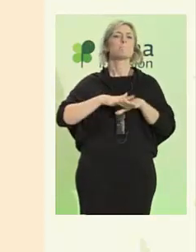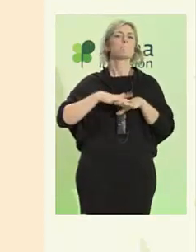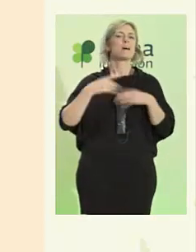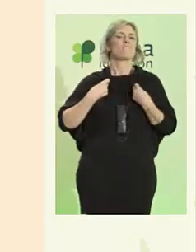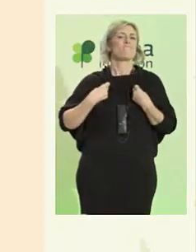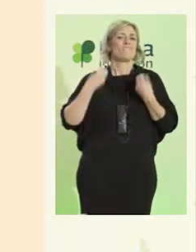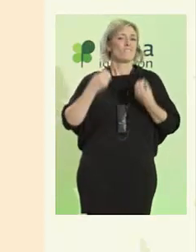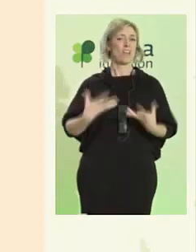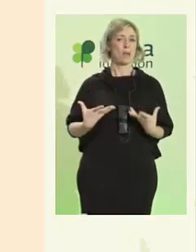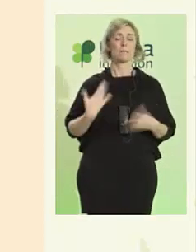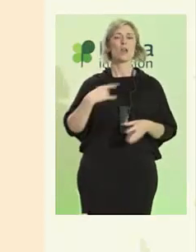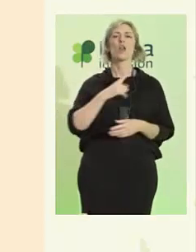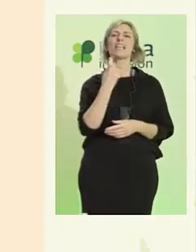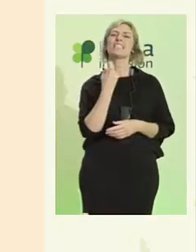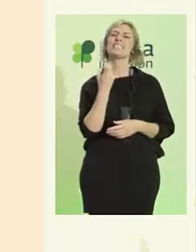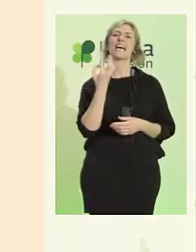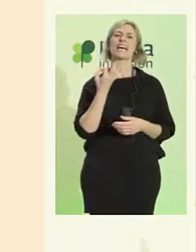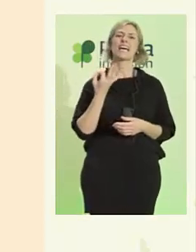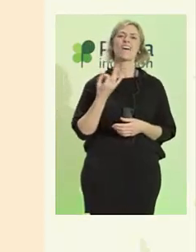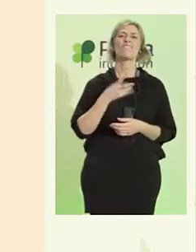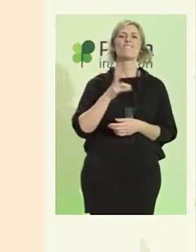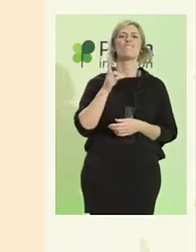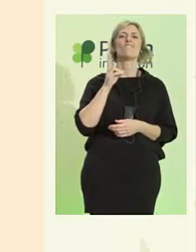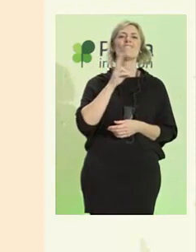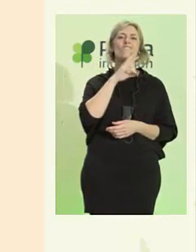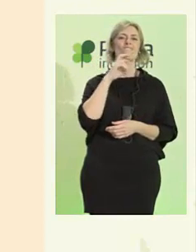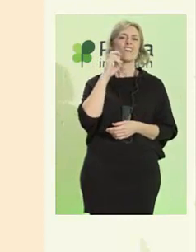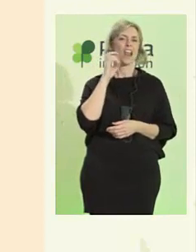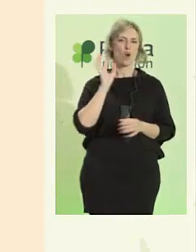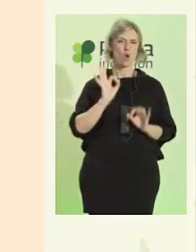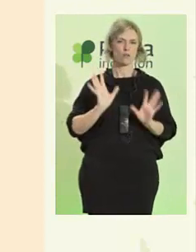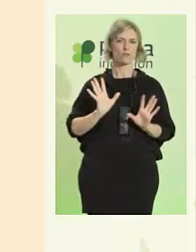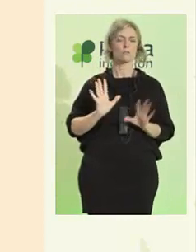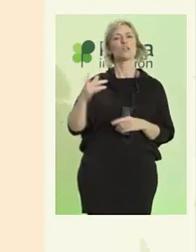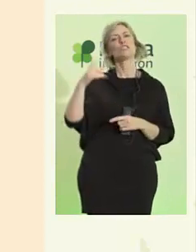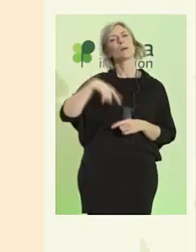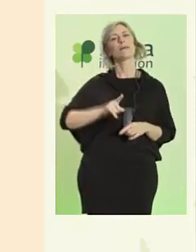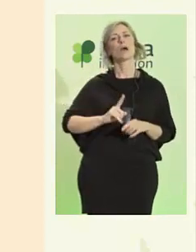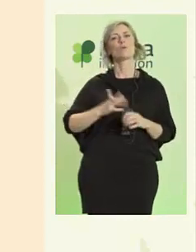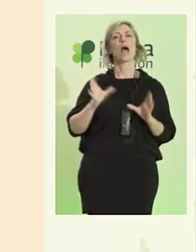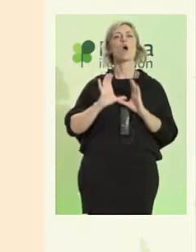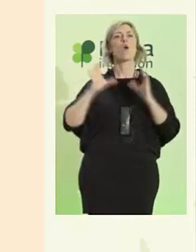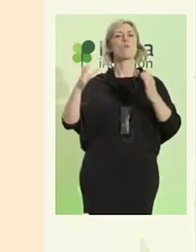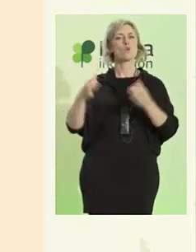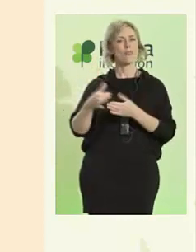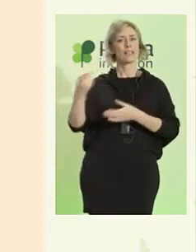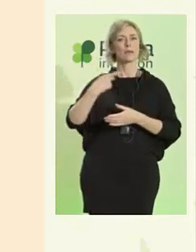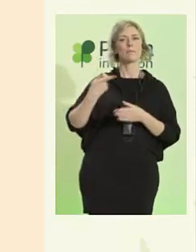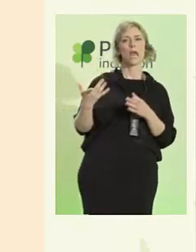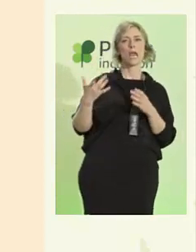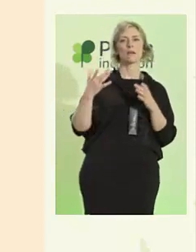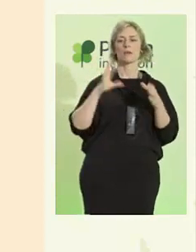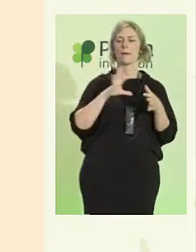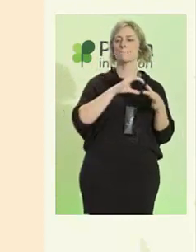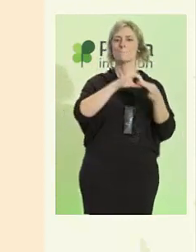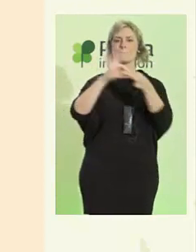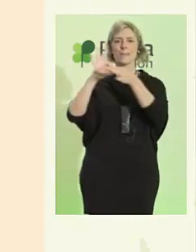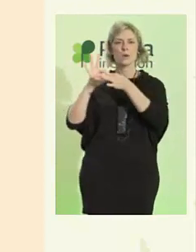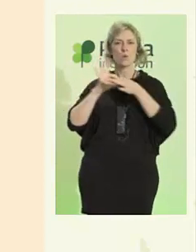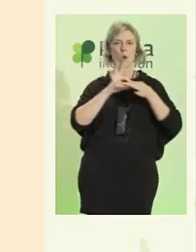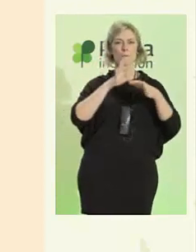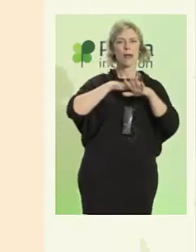valor y también una comunidad y vínculos que nos conecten los unos a los otros.